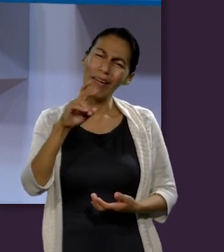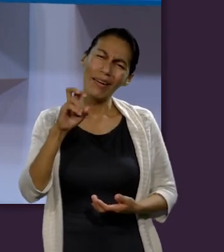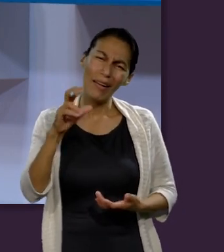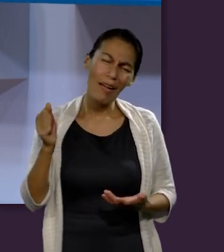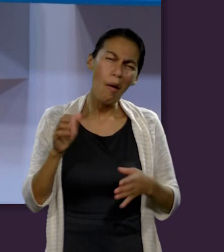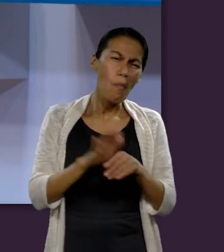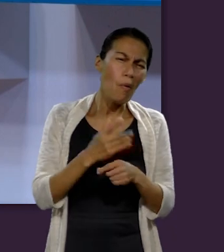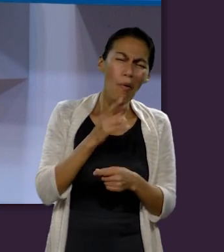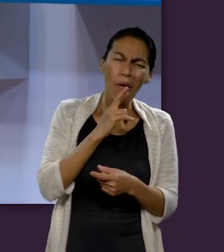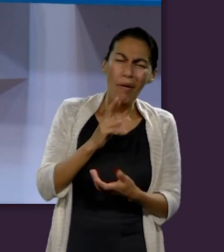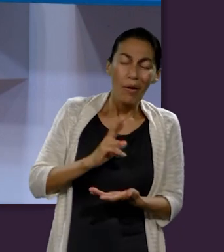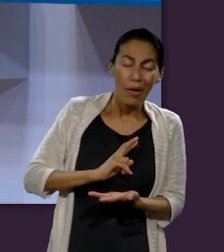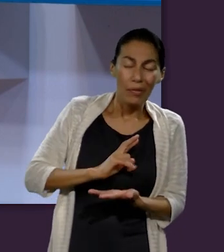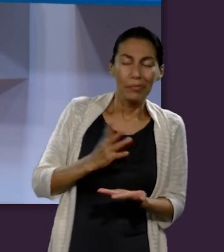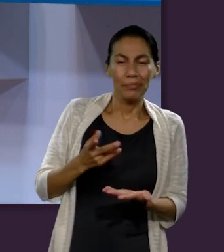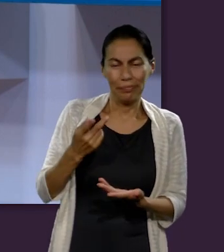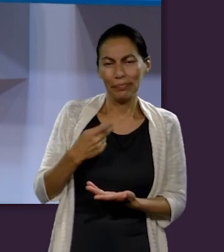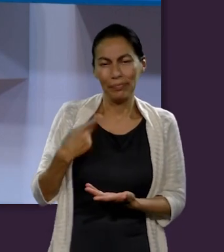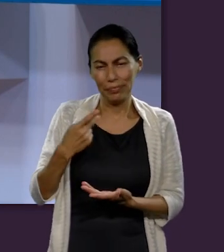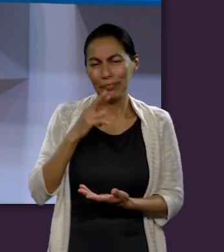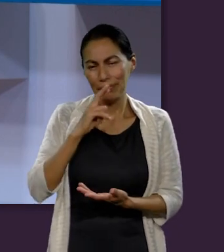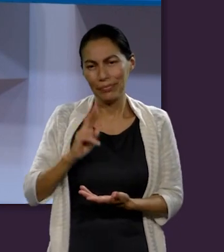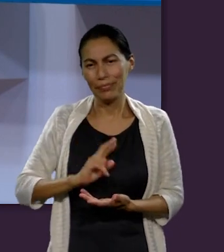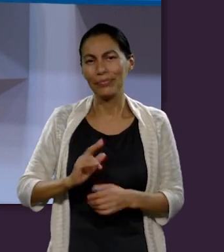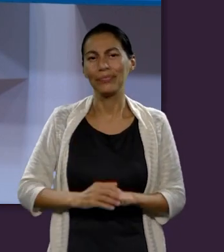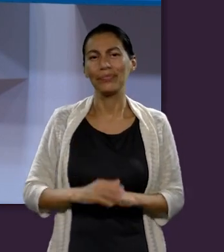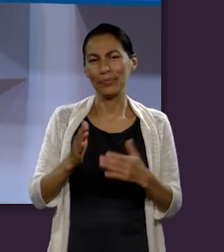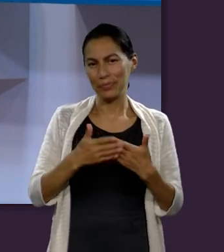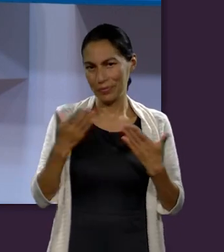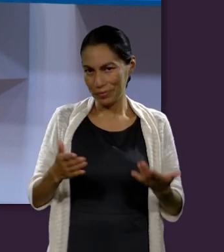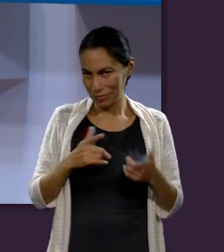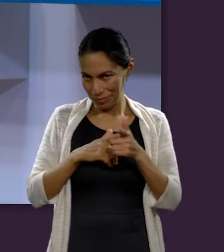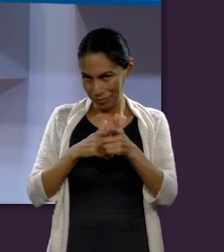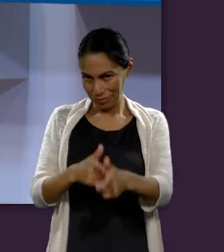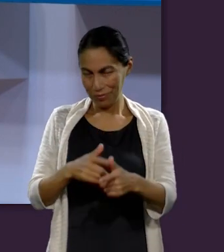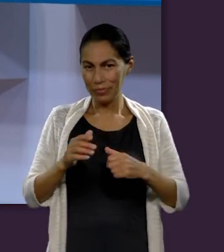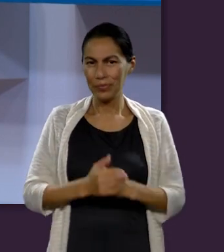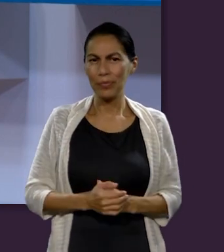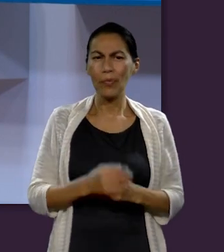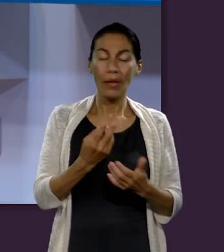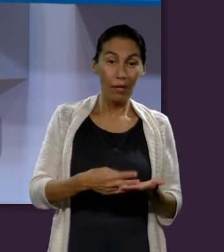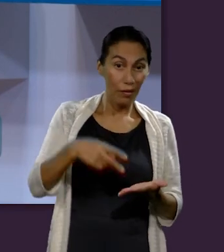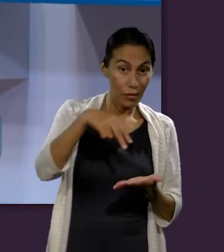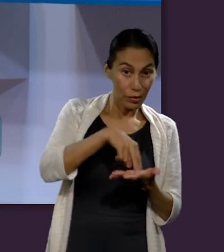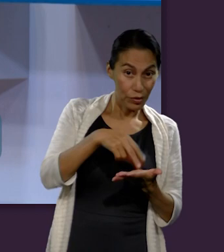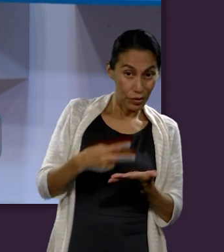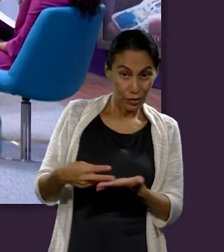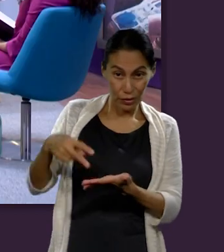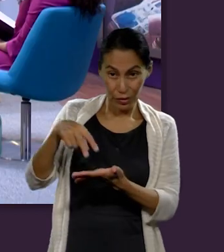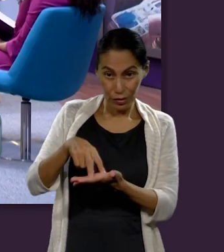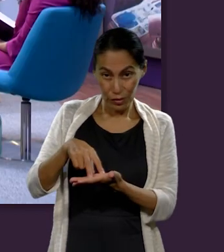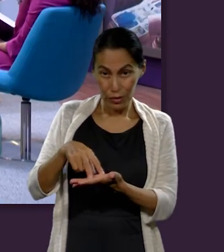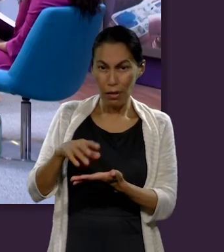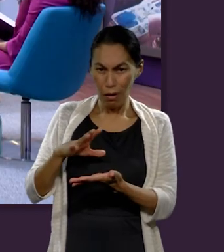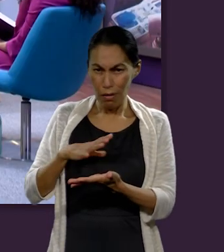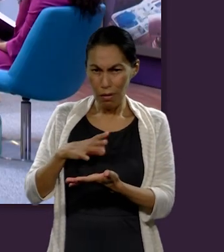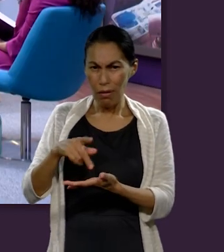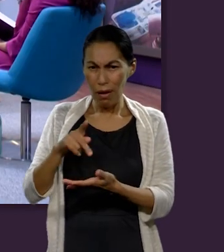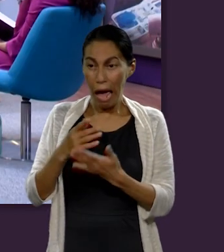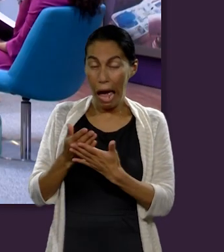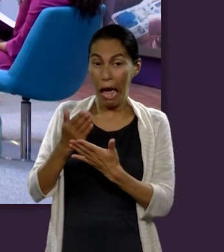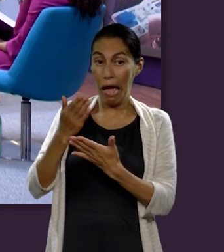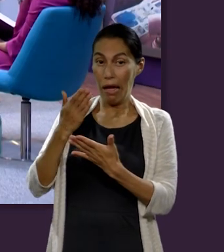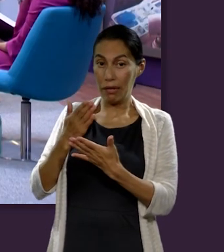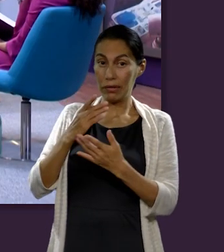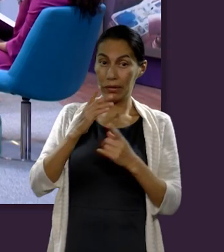desarrollar la respuesta a nuestra pregunta. Vamos a continuar ahora en el contexto de las resurrecciones antes de la